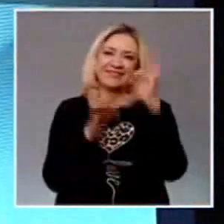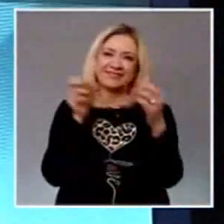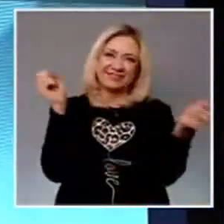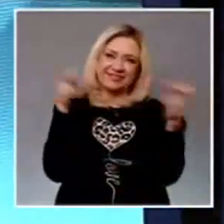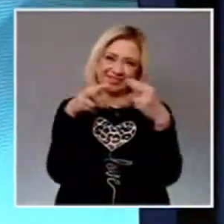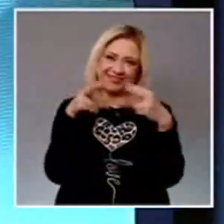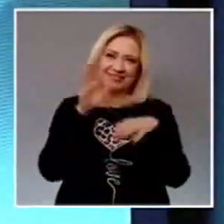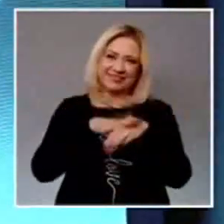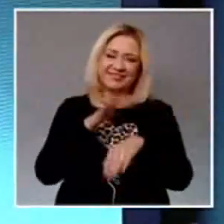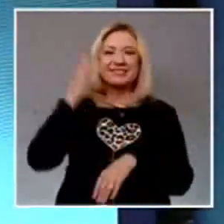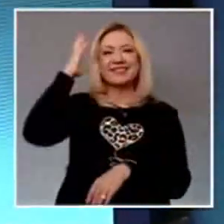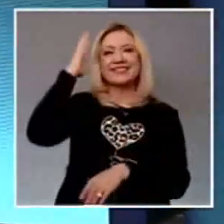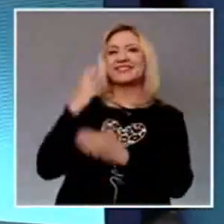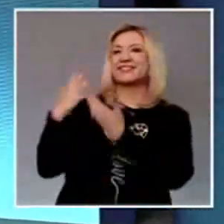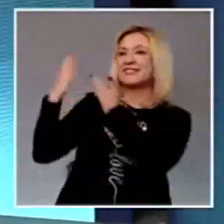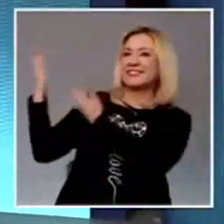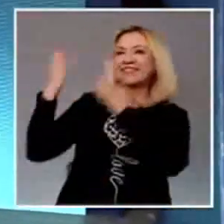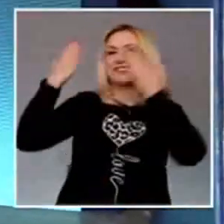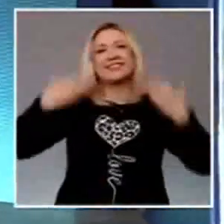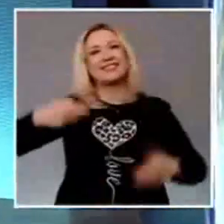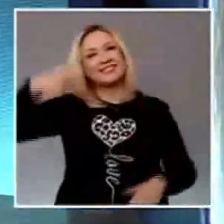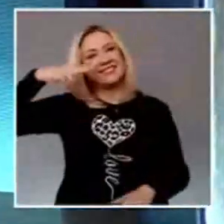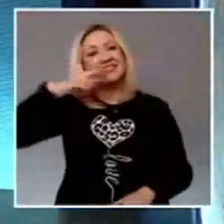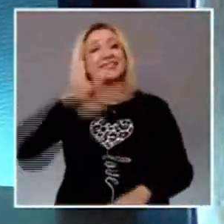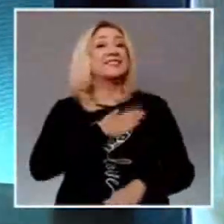teniendo una excelente tarde de lunes. Hasta pronto.